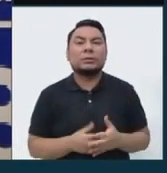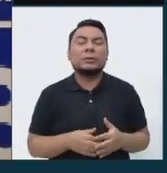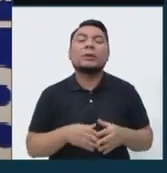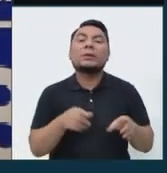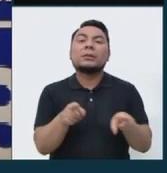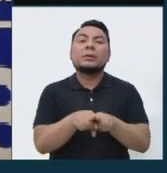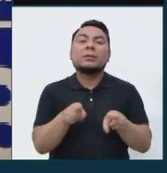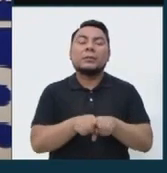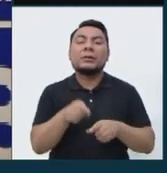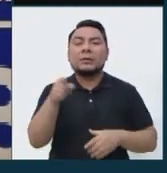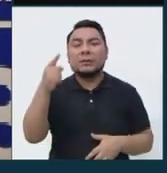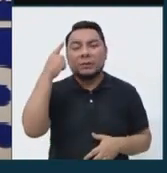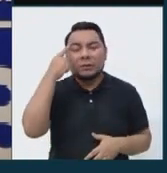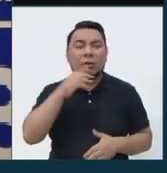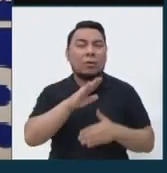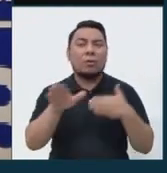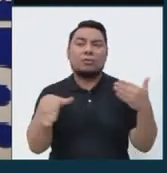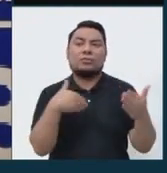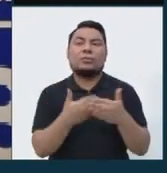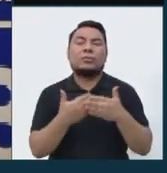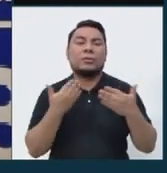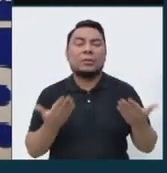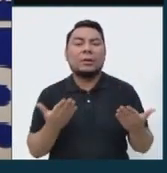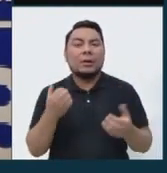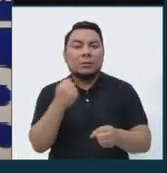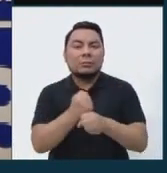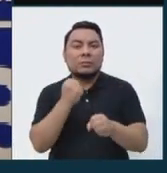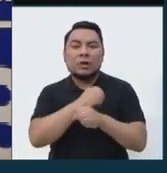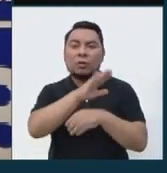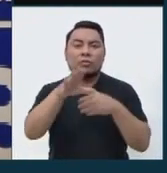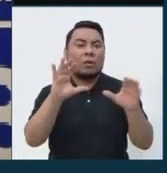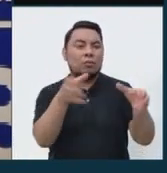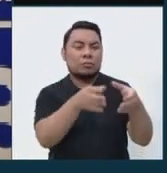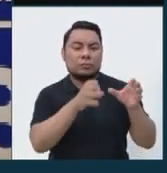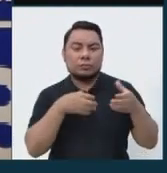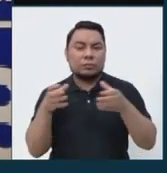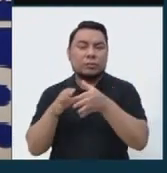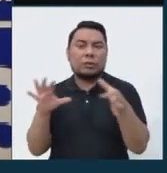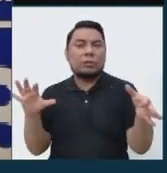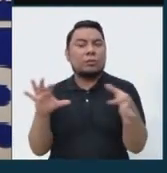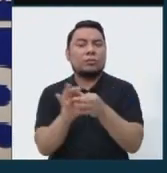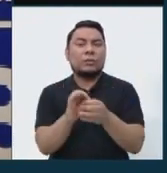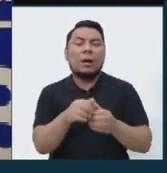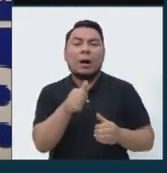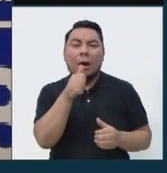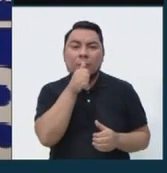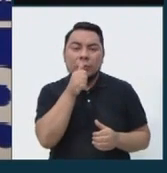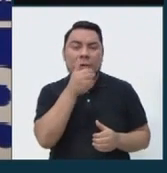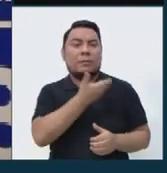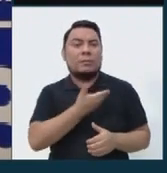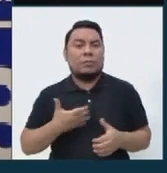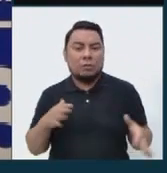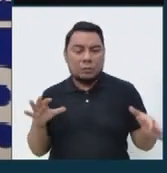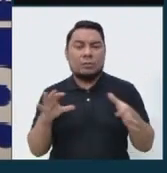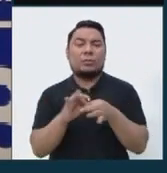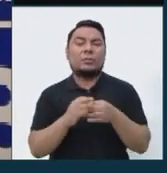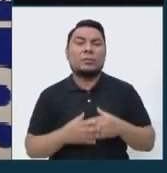encontrar la interoperabilidad entre todos los sistemas públicos y privados. Y cómo